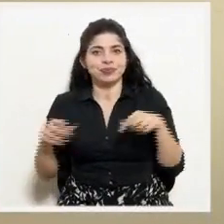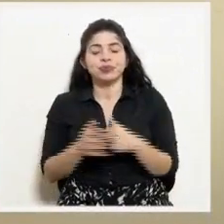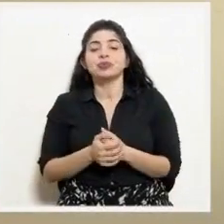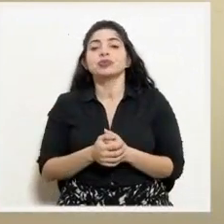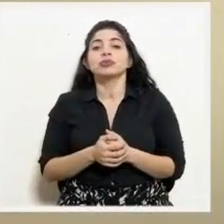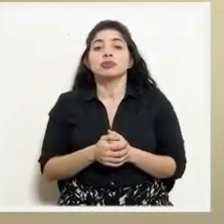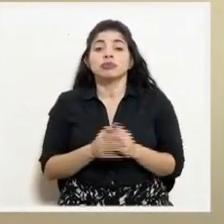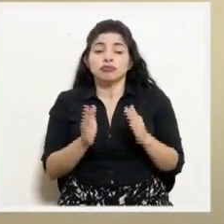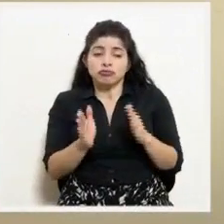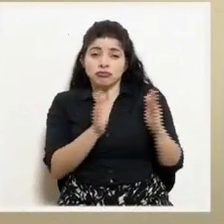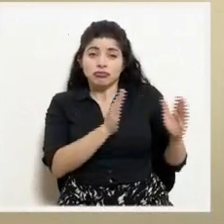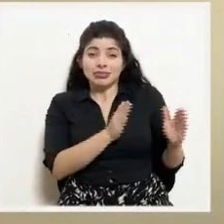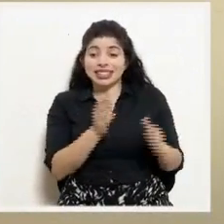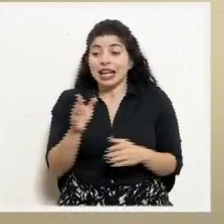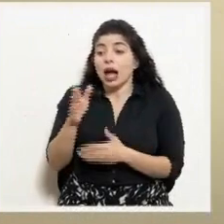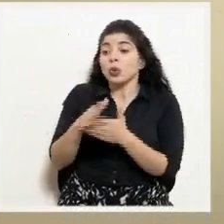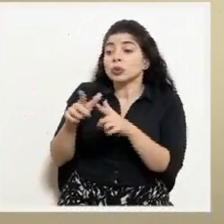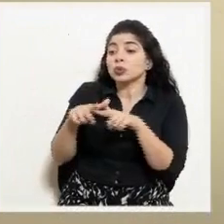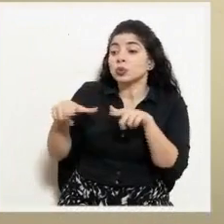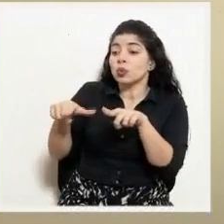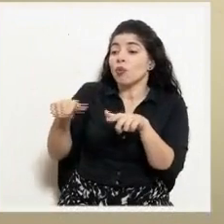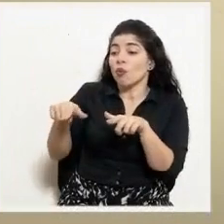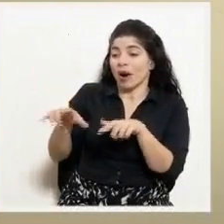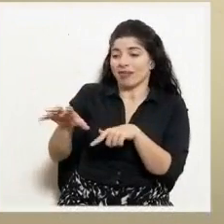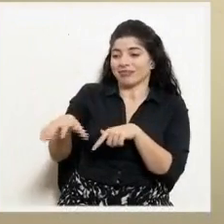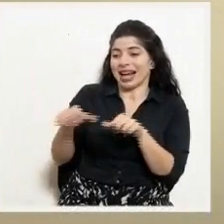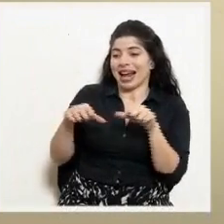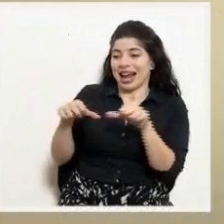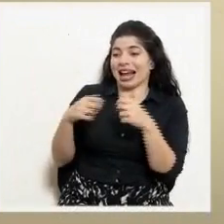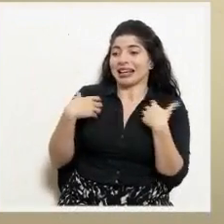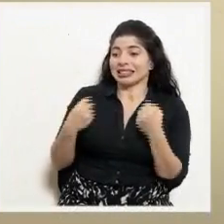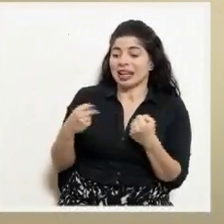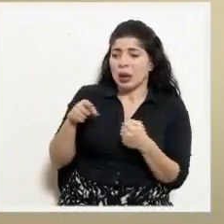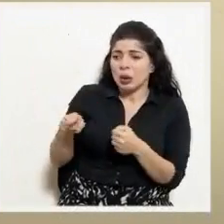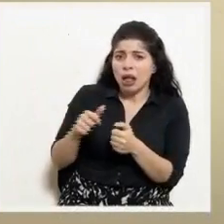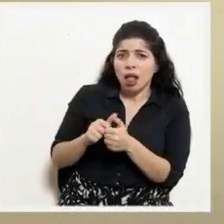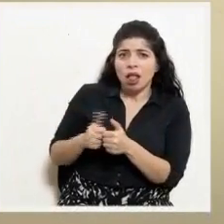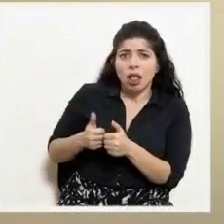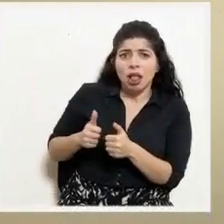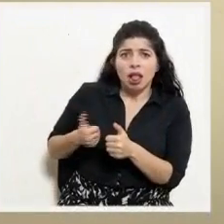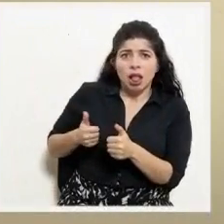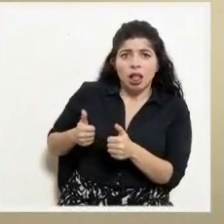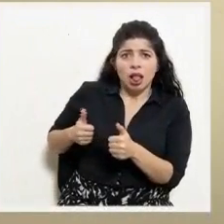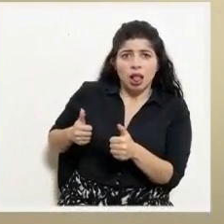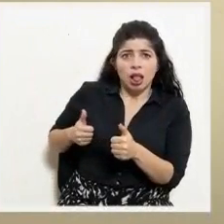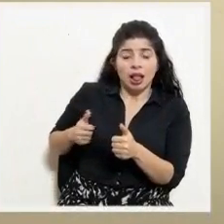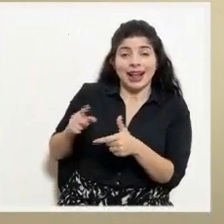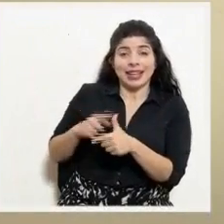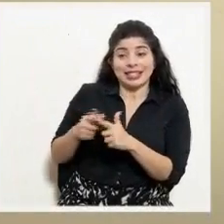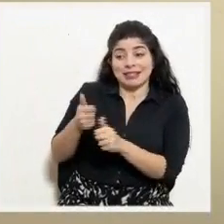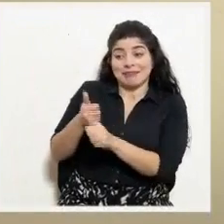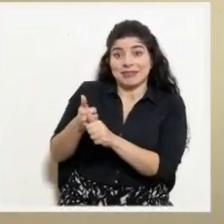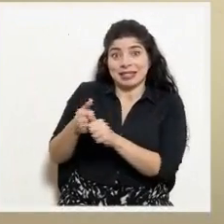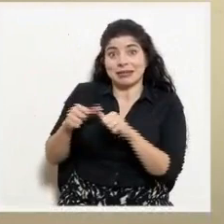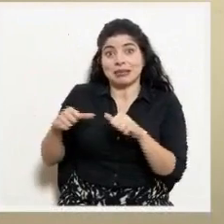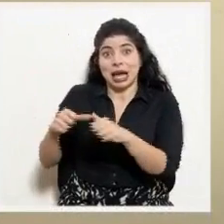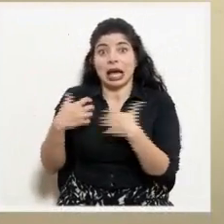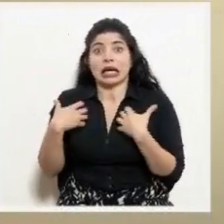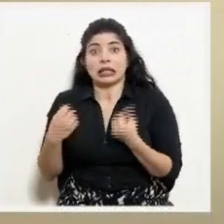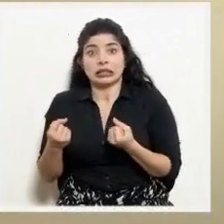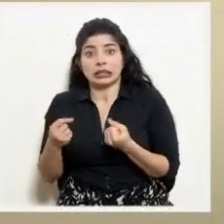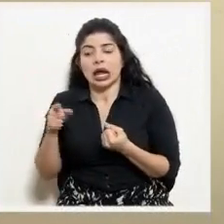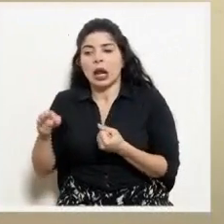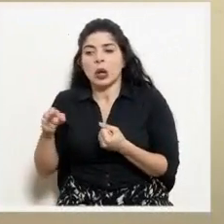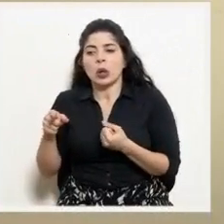En los casos en que ha habido áreas de salud que han tenido rezagos, las áreas de salud han desarrollado